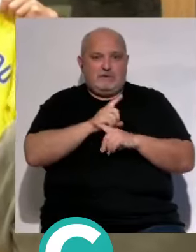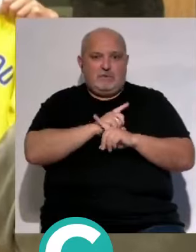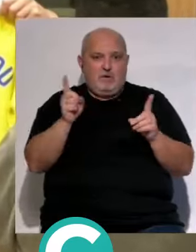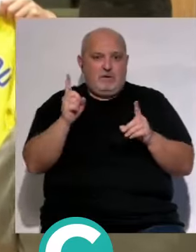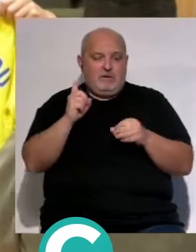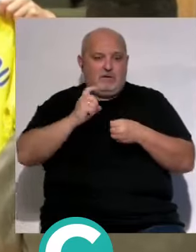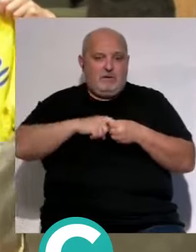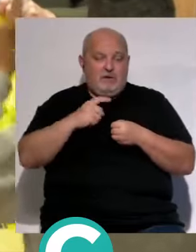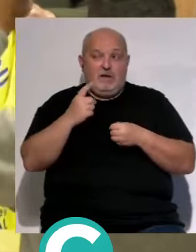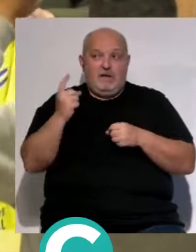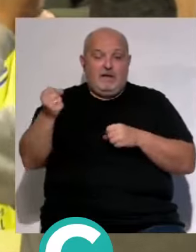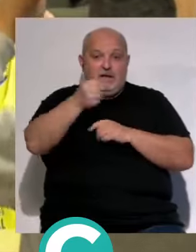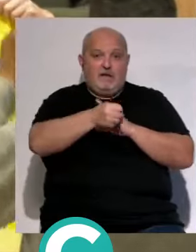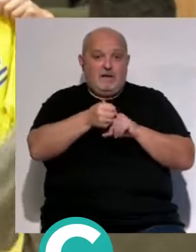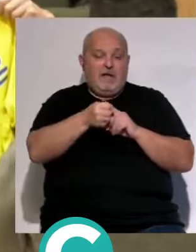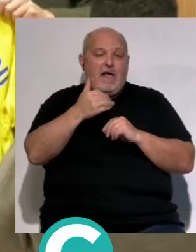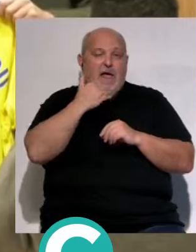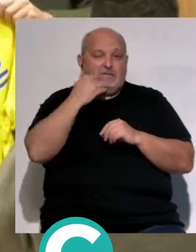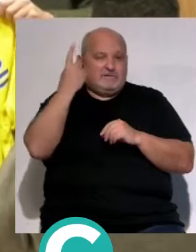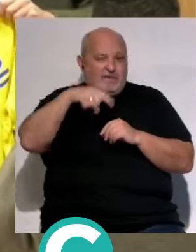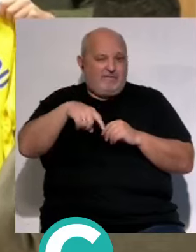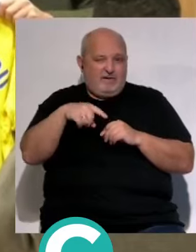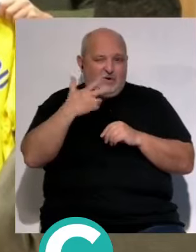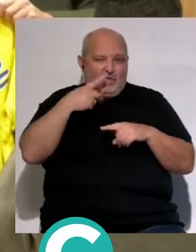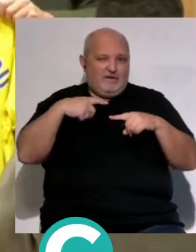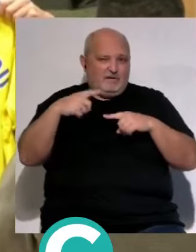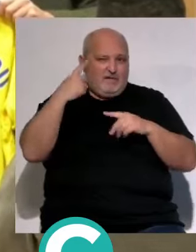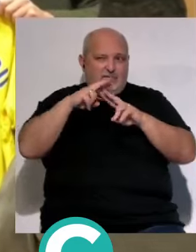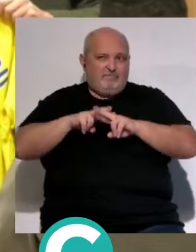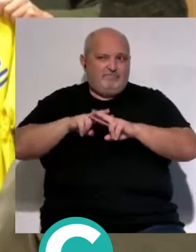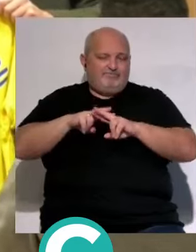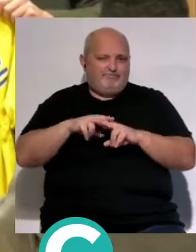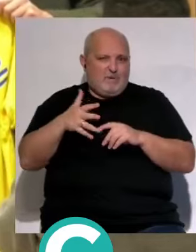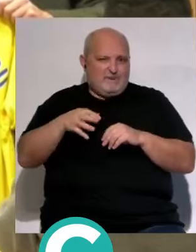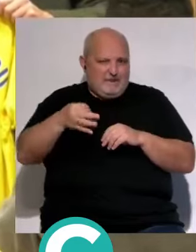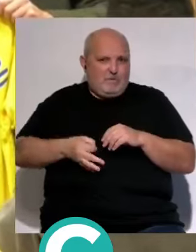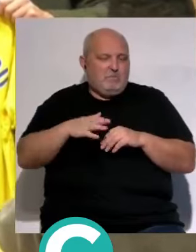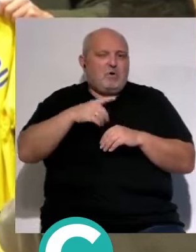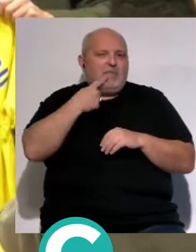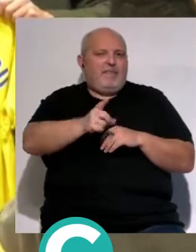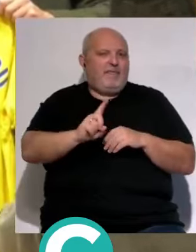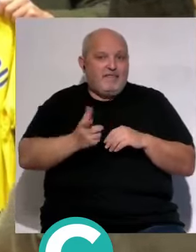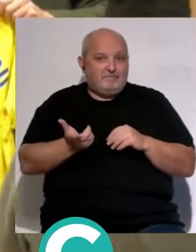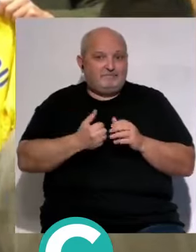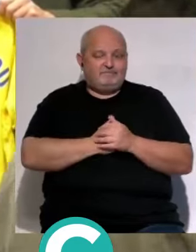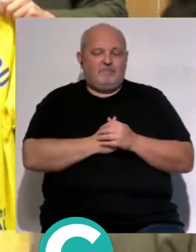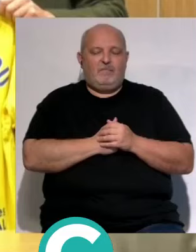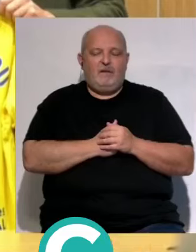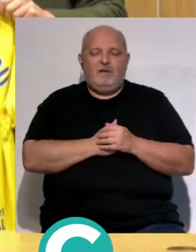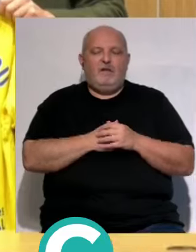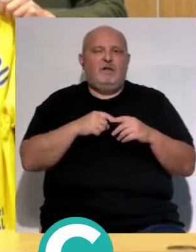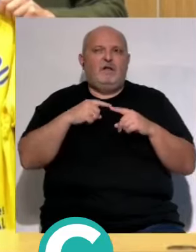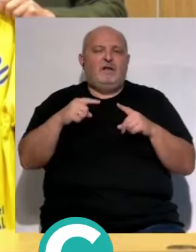puesto y cuando no lo pone por algo será claro o sea yo siempre digo quiero quiero creer que un